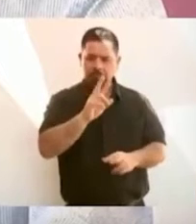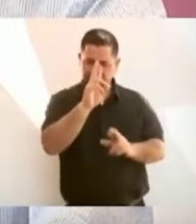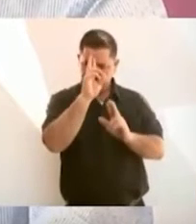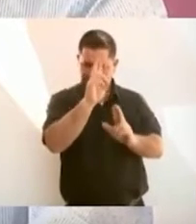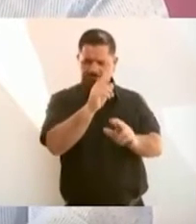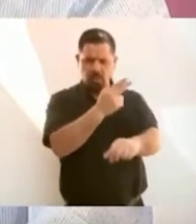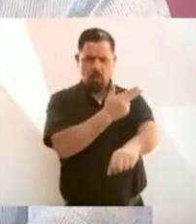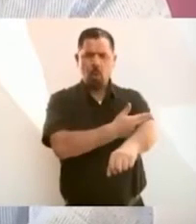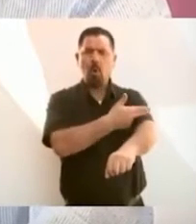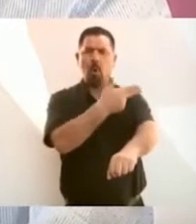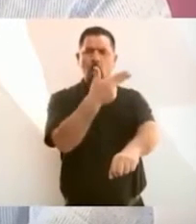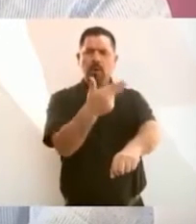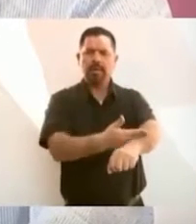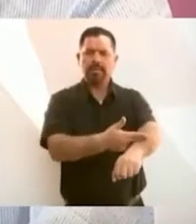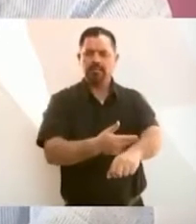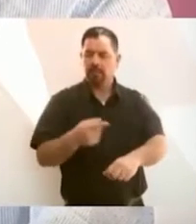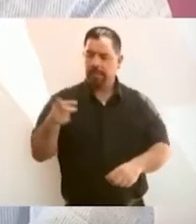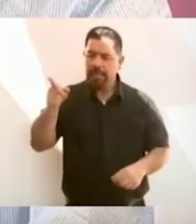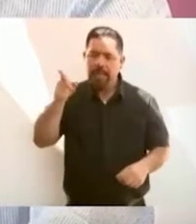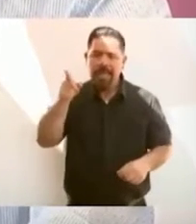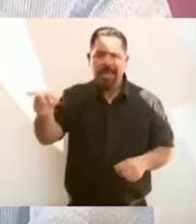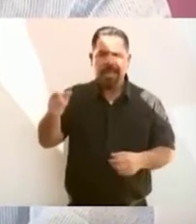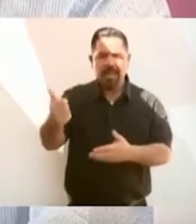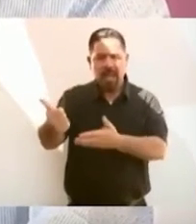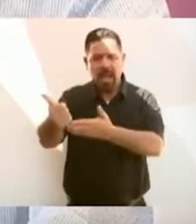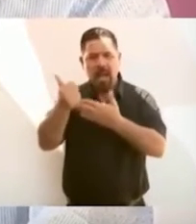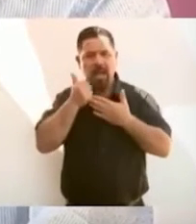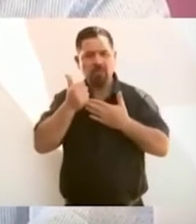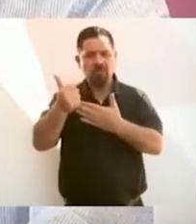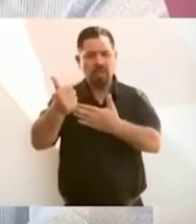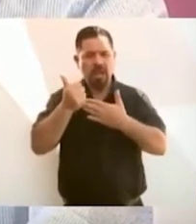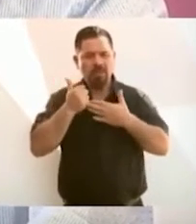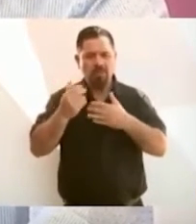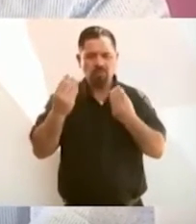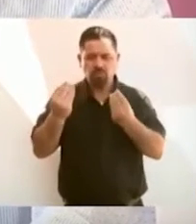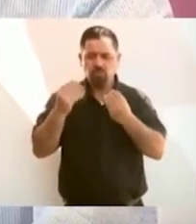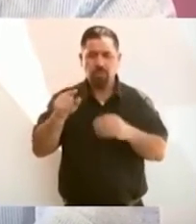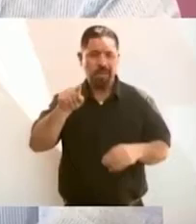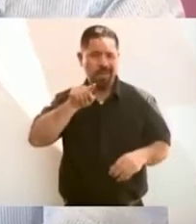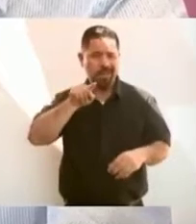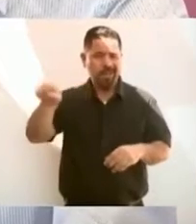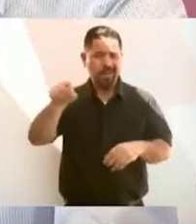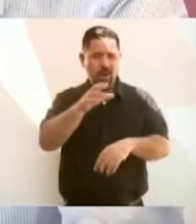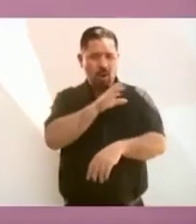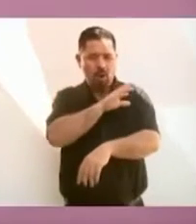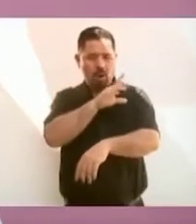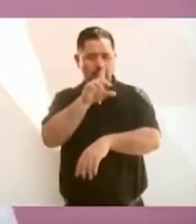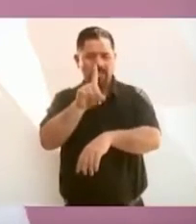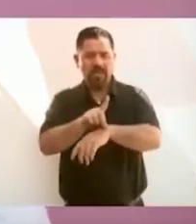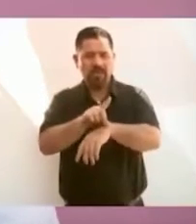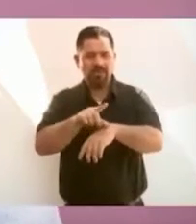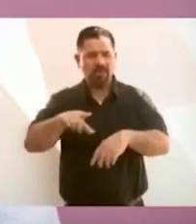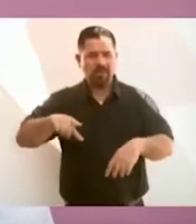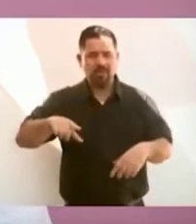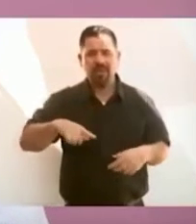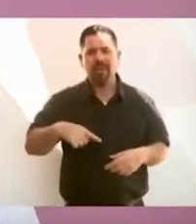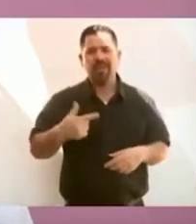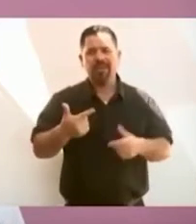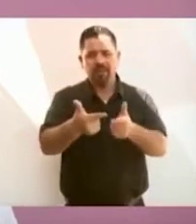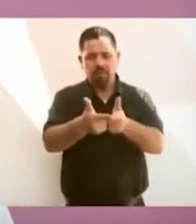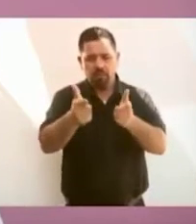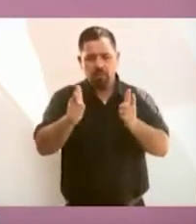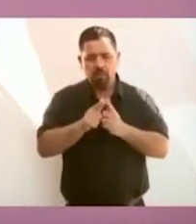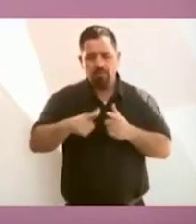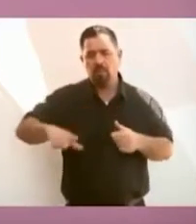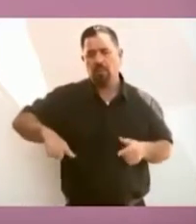que me ha ayudado mucho como coordinador del Gabinete de Seguridad